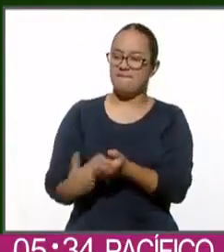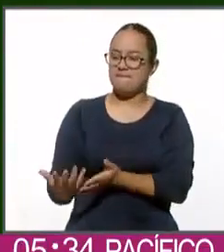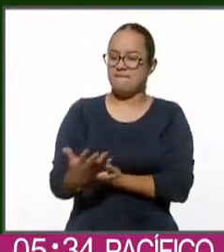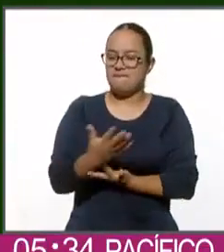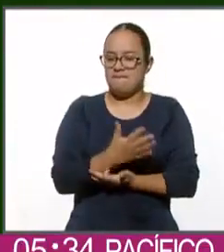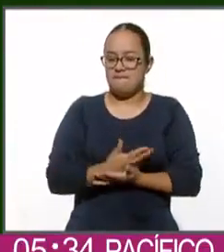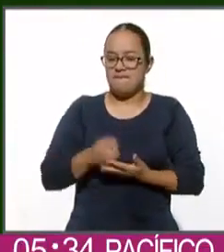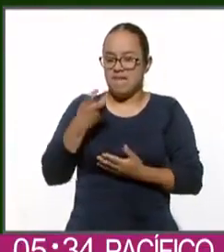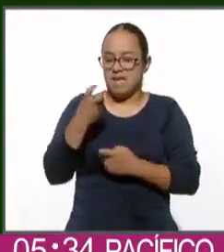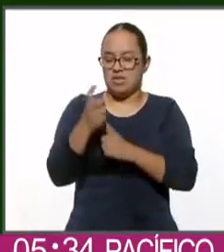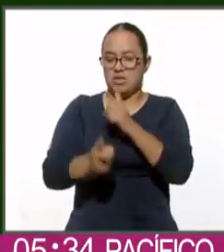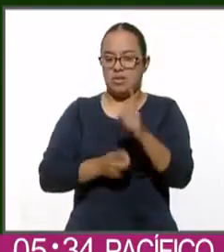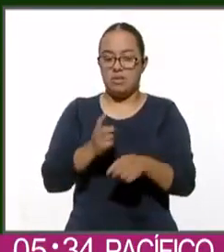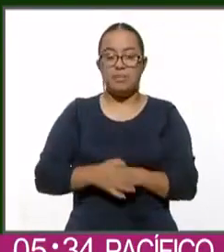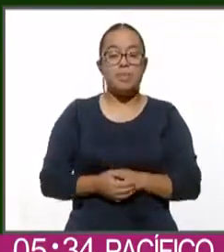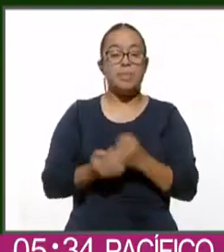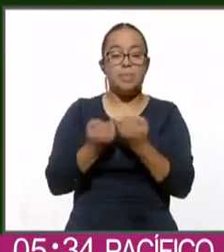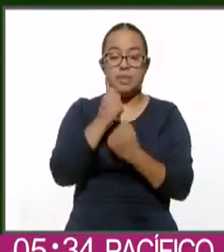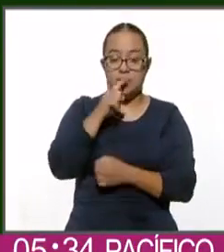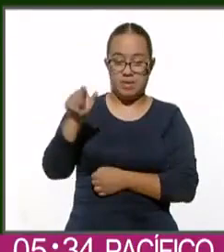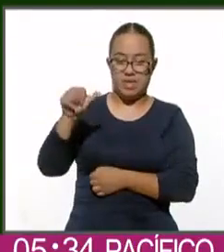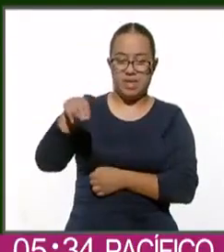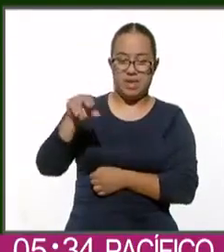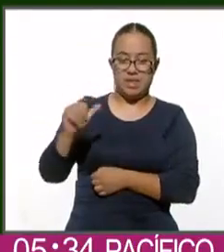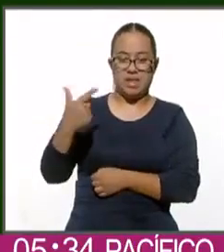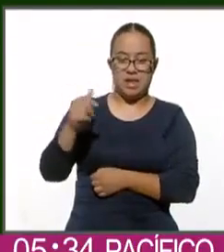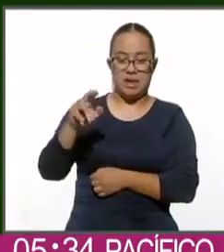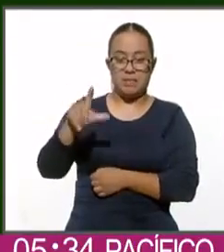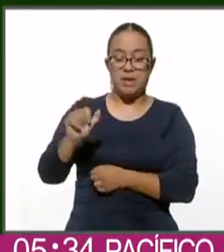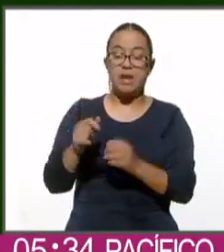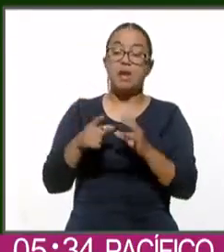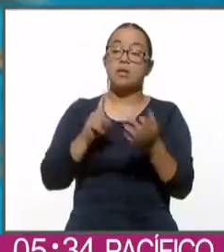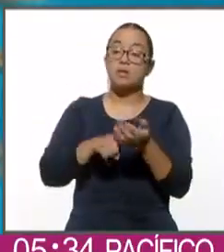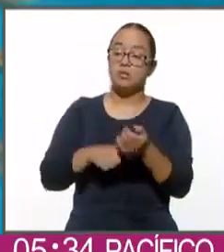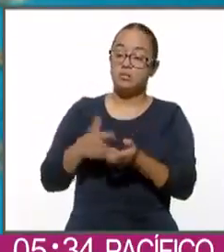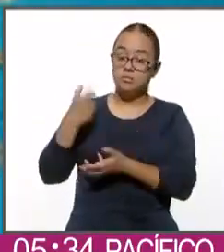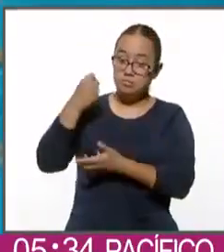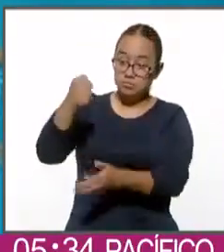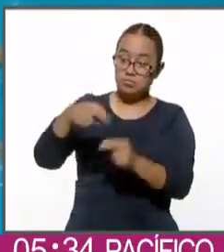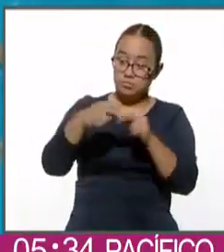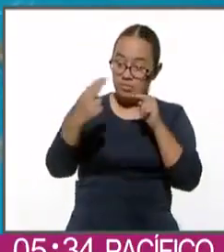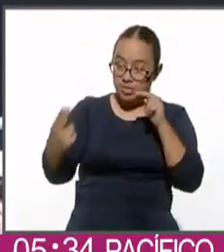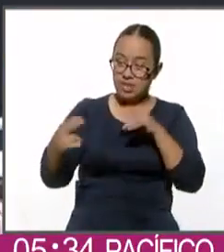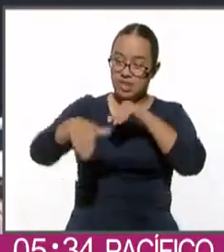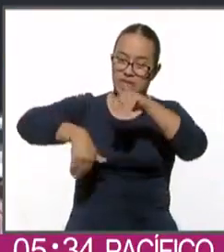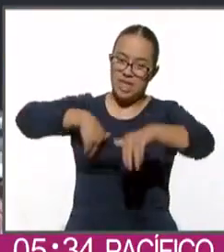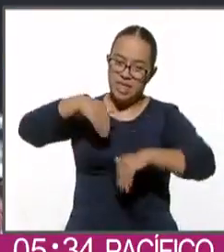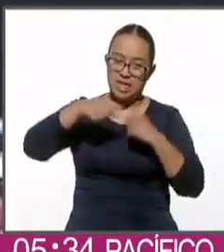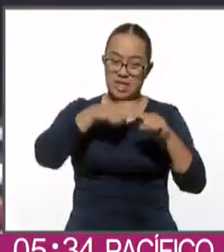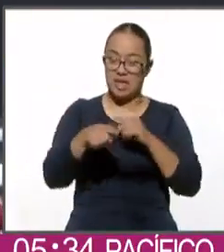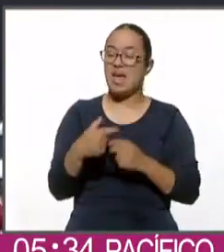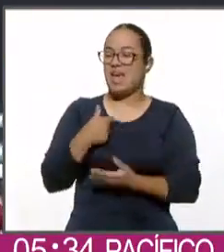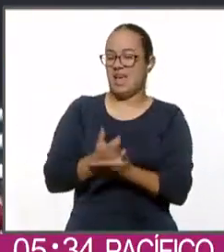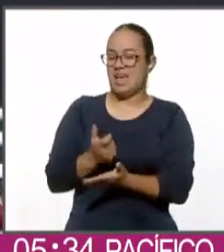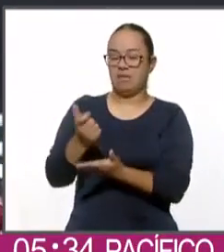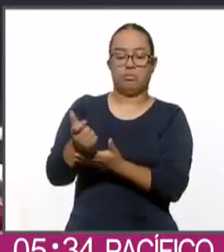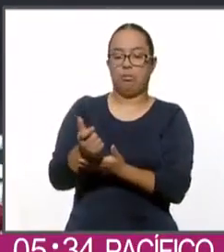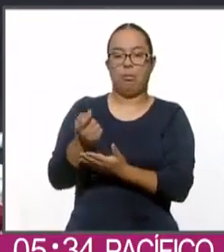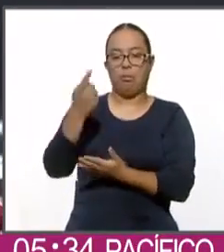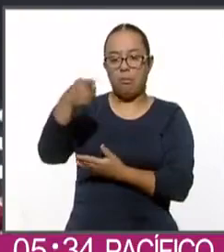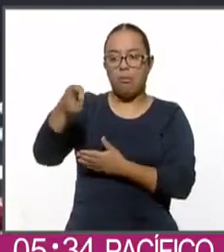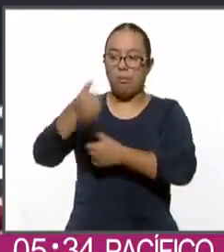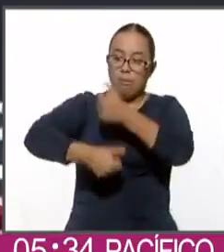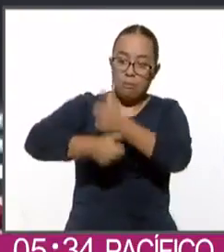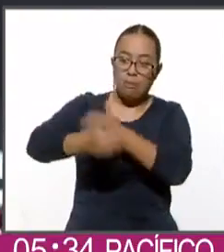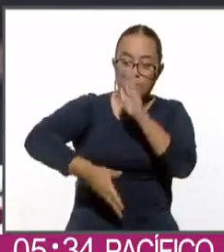Incluso la propia Ana Gabriela Guevara se negó a proporcionar recursos a nadadores y clavadistas para sufragar los gastos de